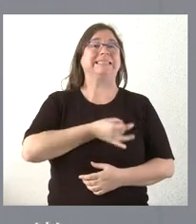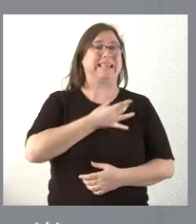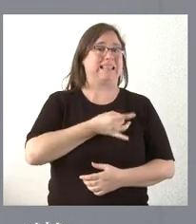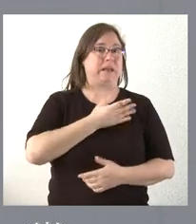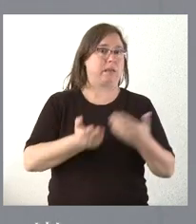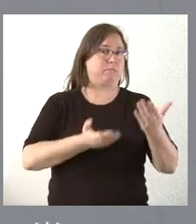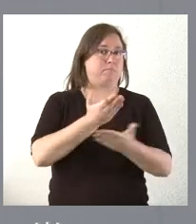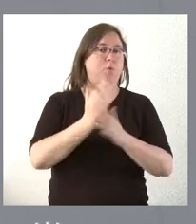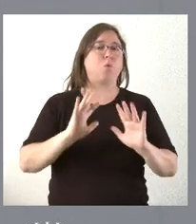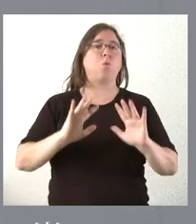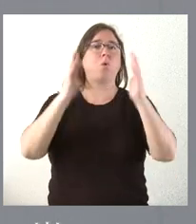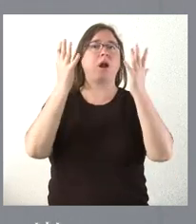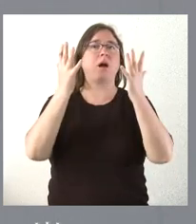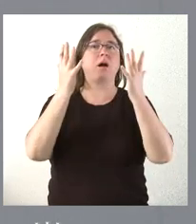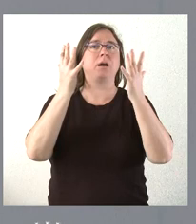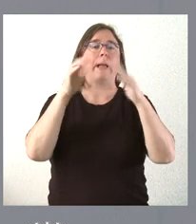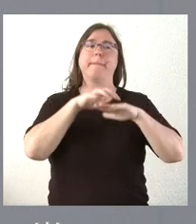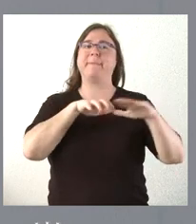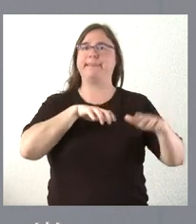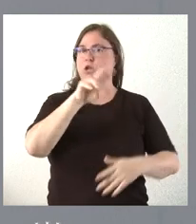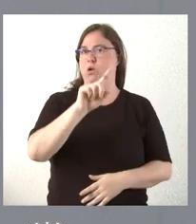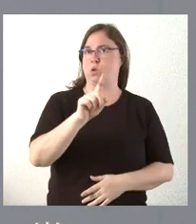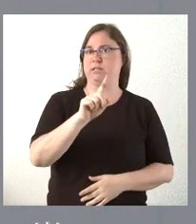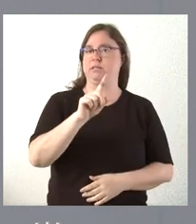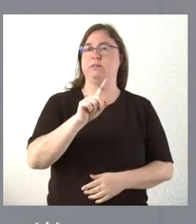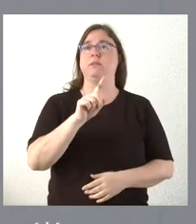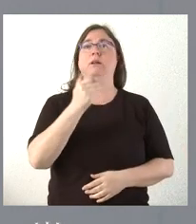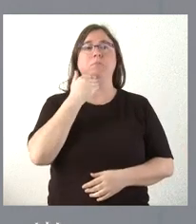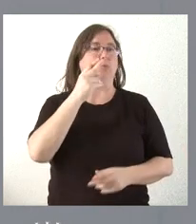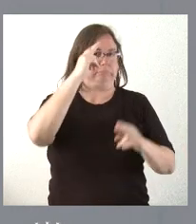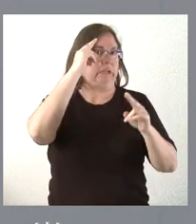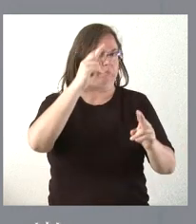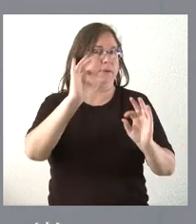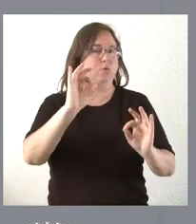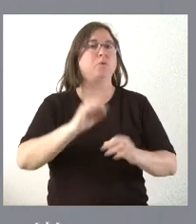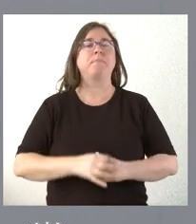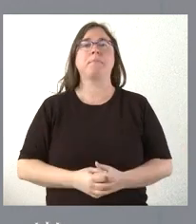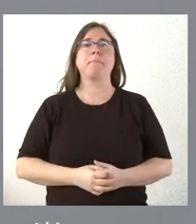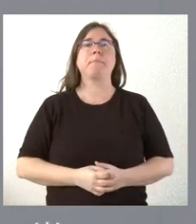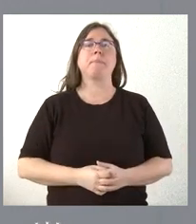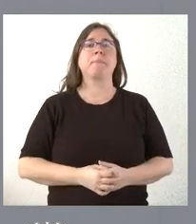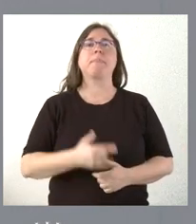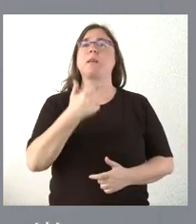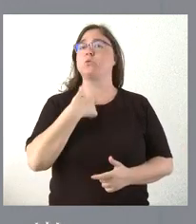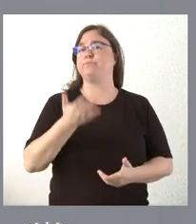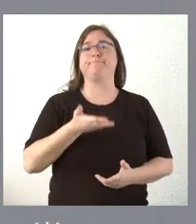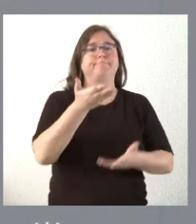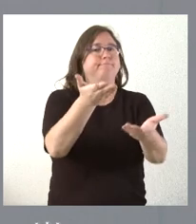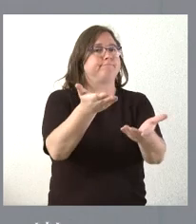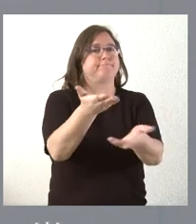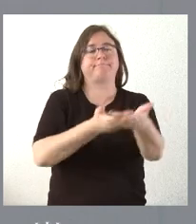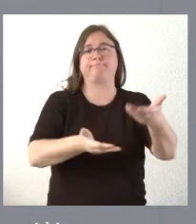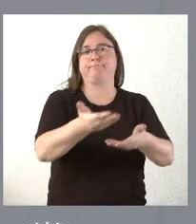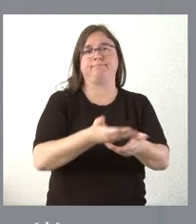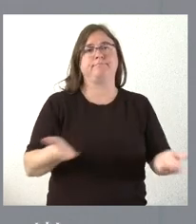planteamiento, que no son la mayoría de ellos, pero a los que respetamos, lógicamente le seguimos teniendo la mano para